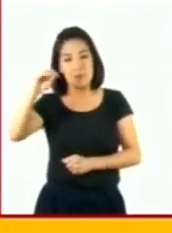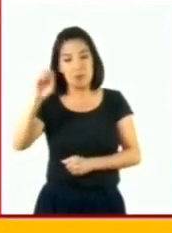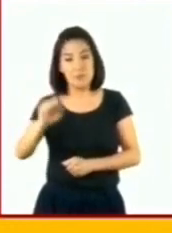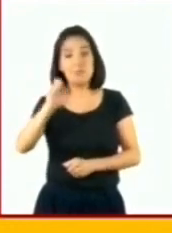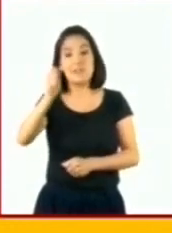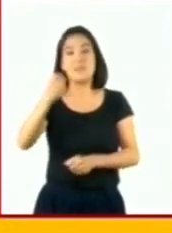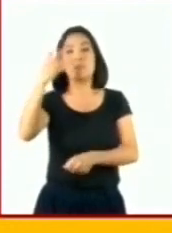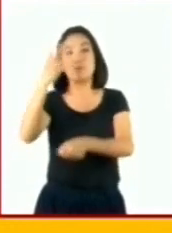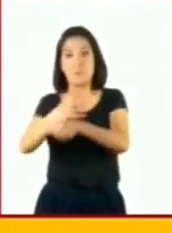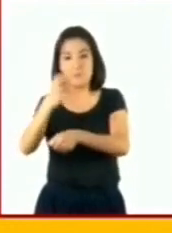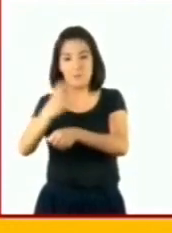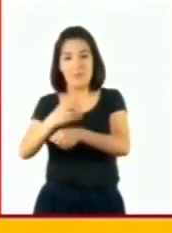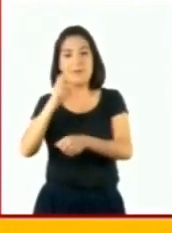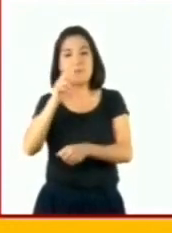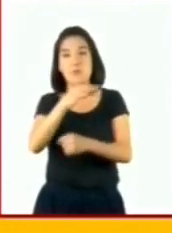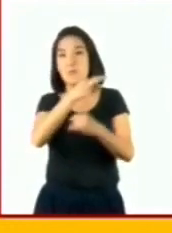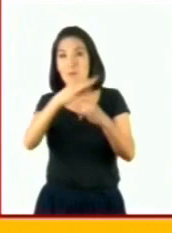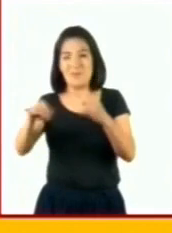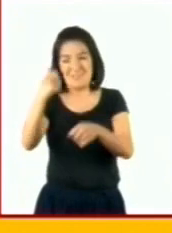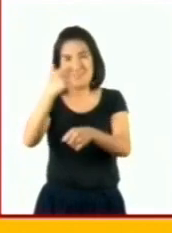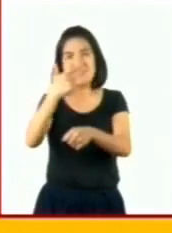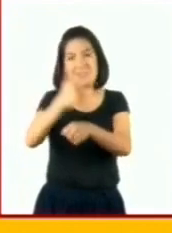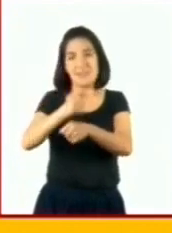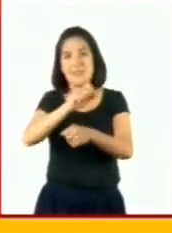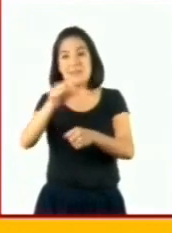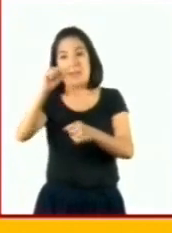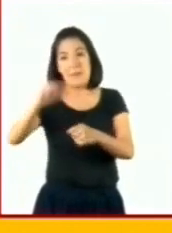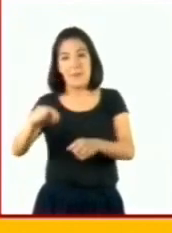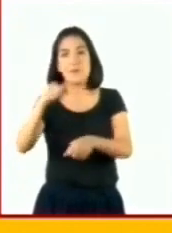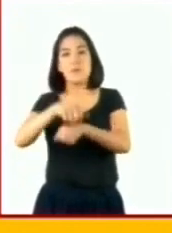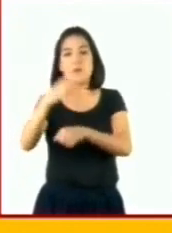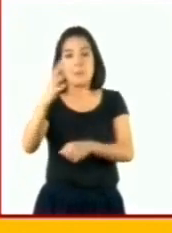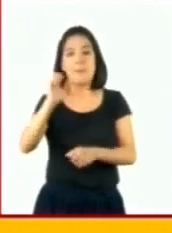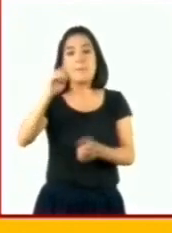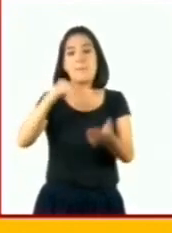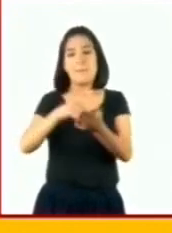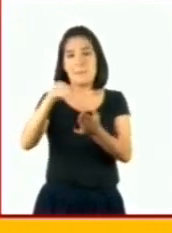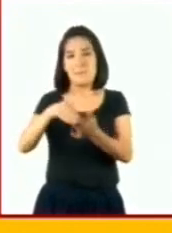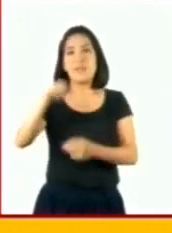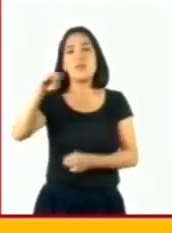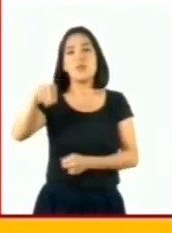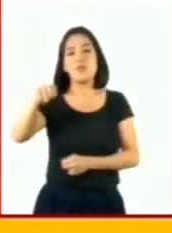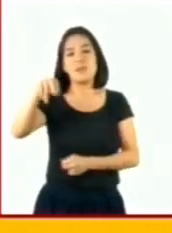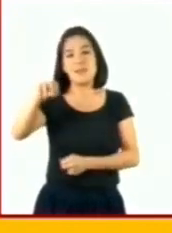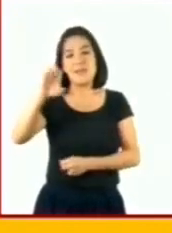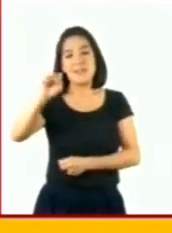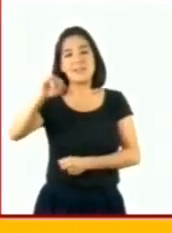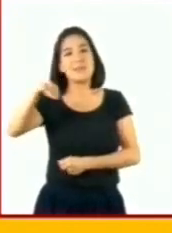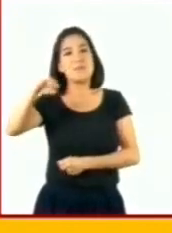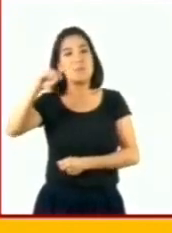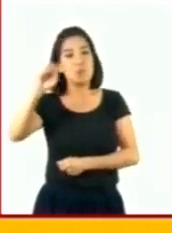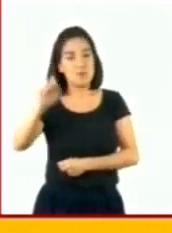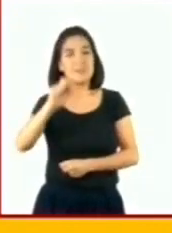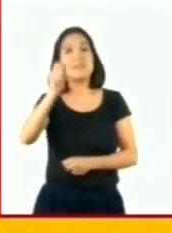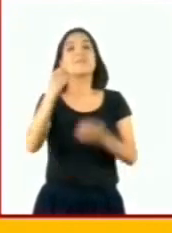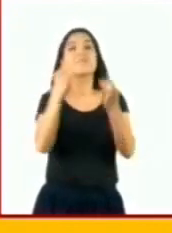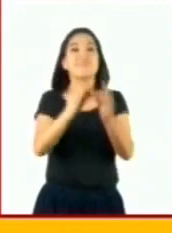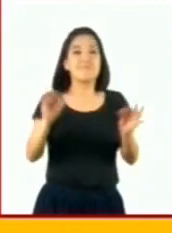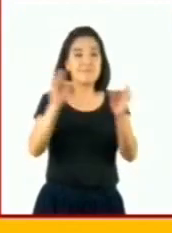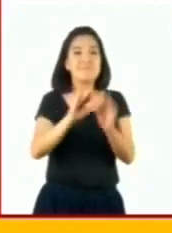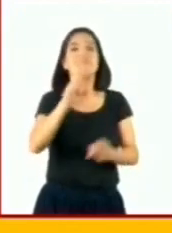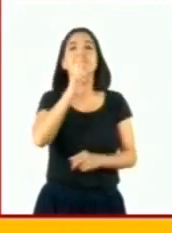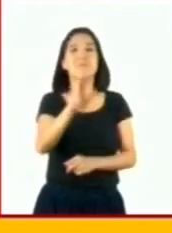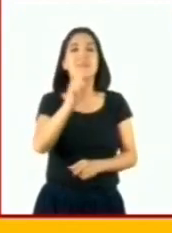en donde se encuentra el número 4, corresponde a los millonésimos. Es importante mencionar que hay más